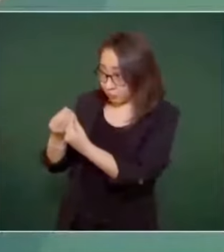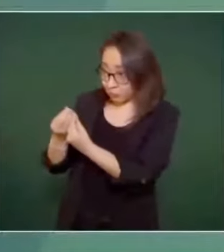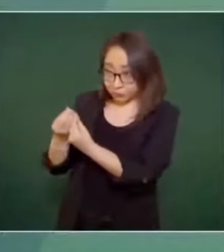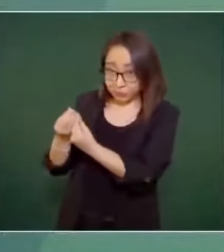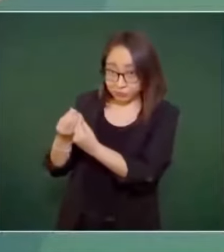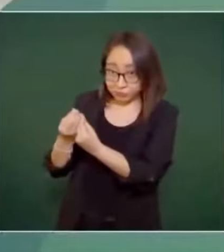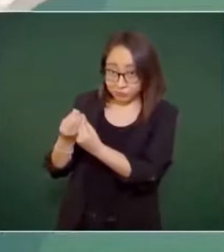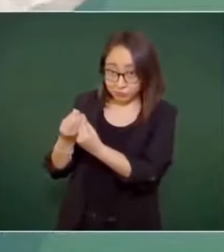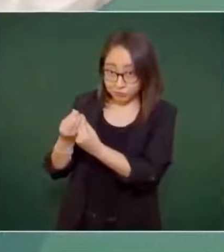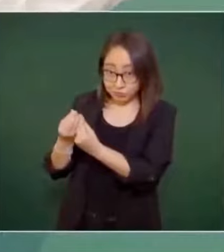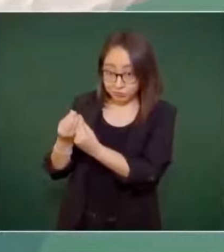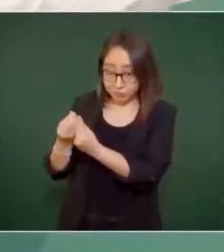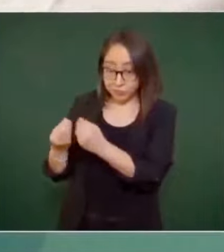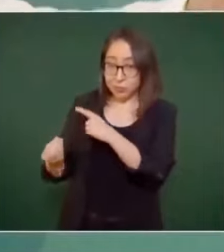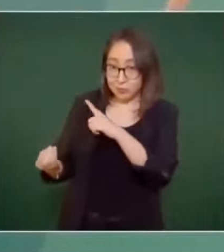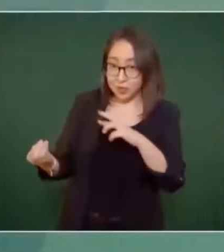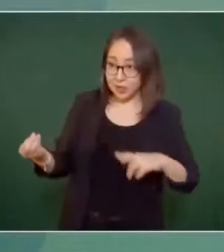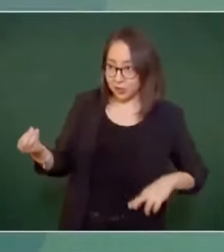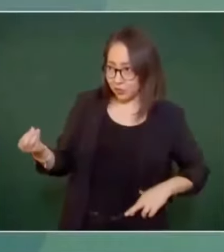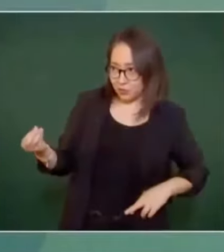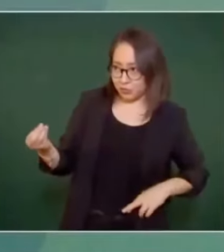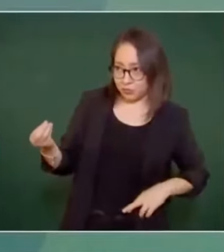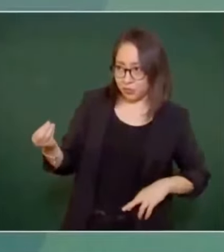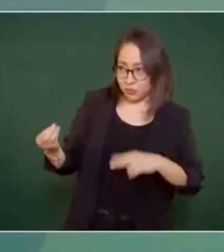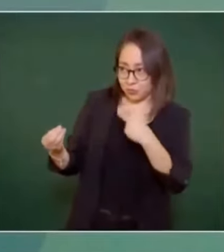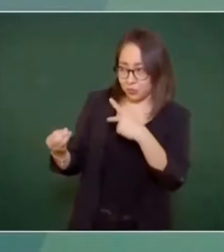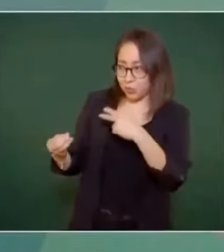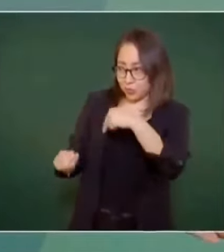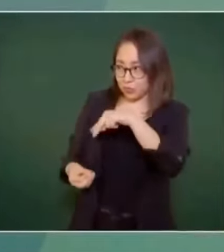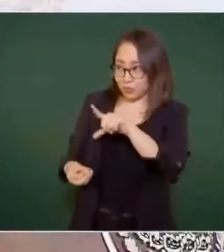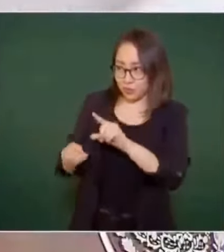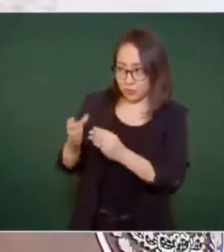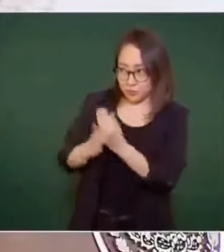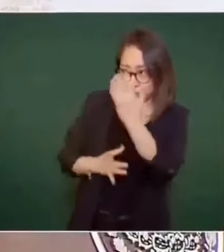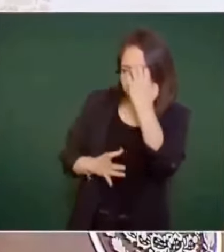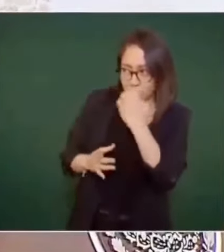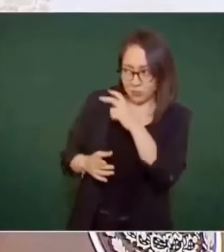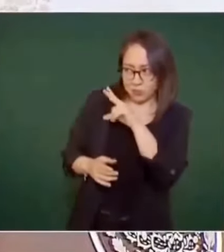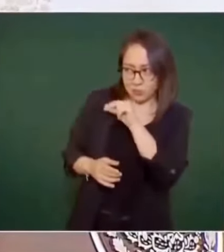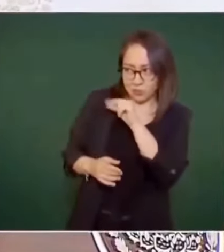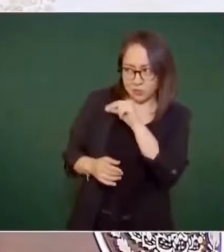el gobernador de Nuevo León, pero